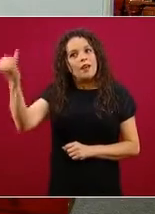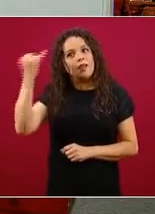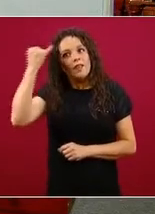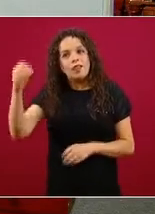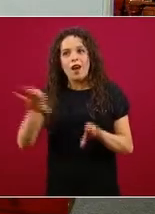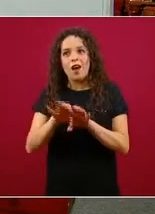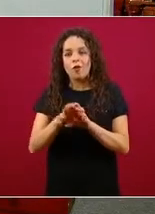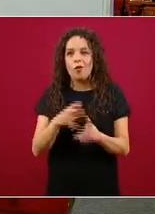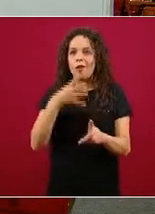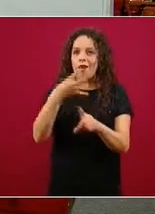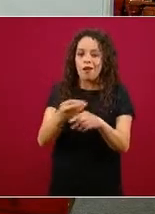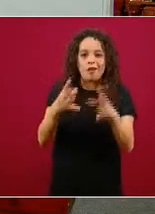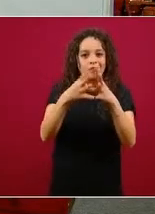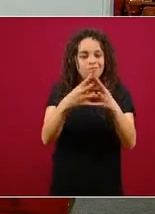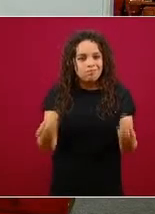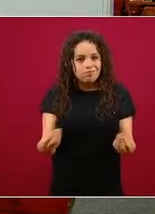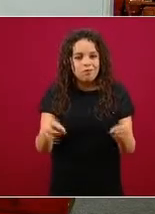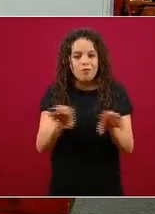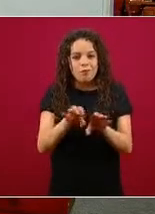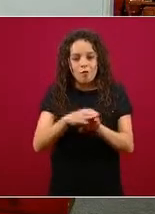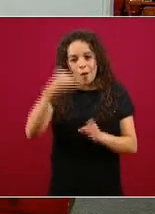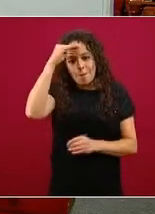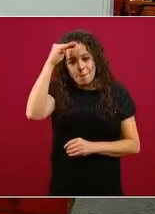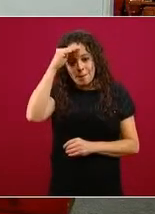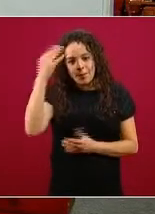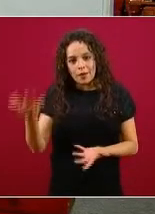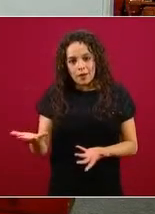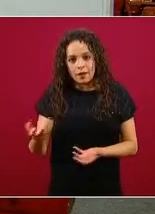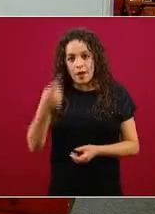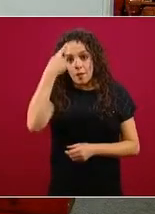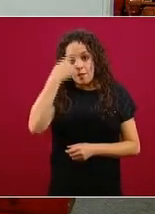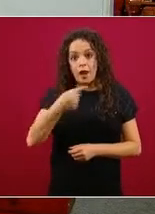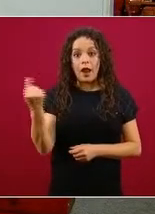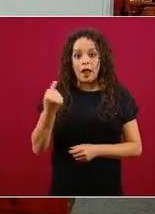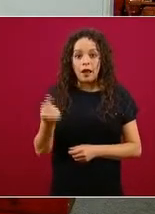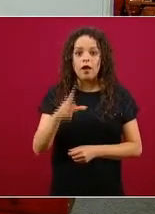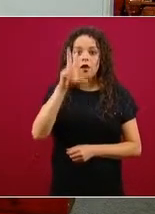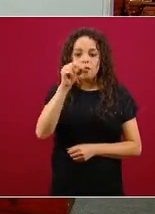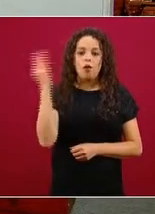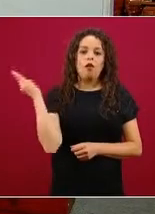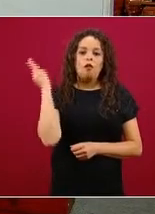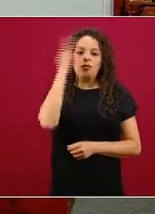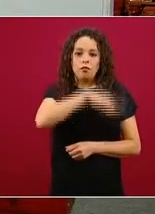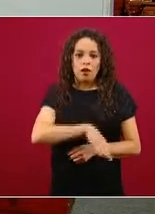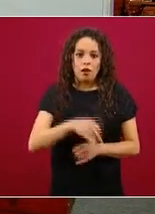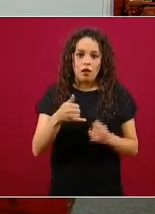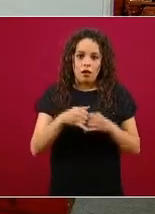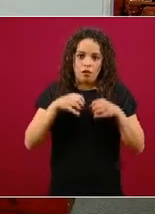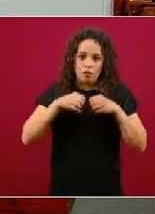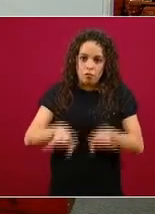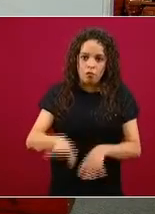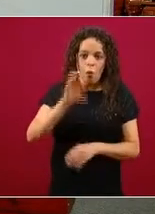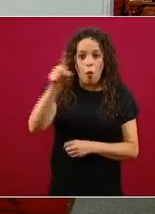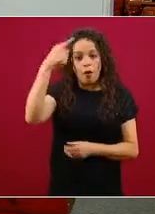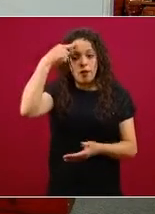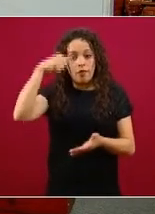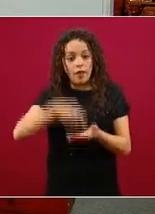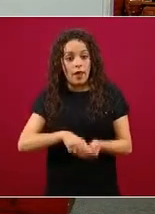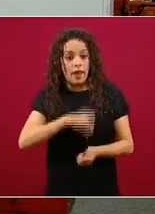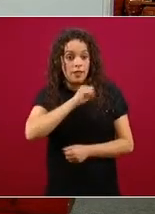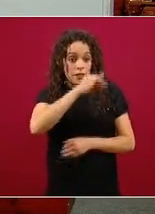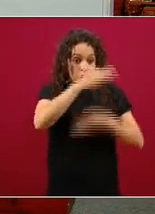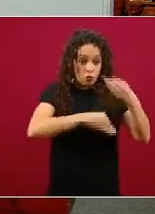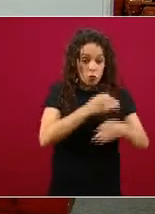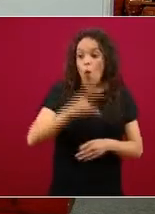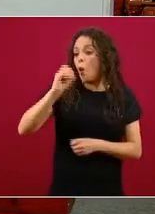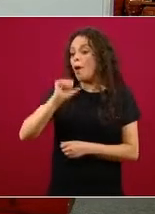y eso justamente es lo que nos va a permitir no caer en estas falsas dicotomías de todo o nada y empezar a activar la vida